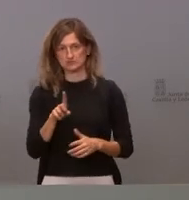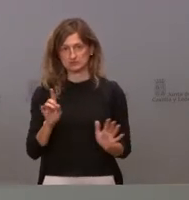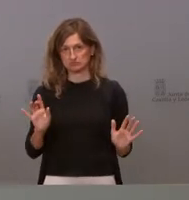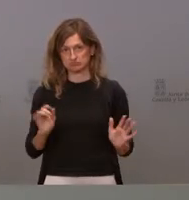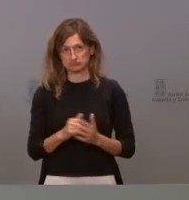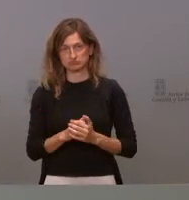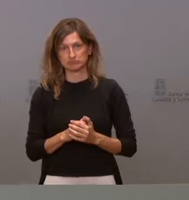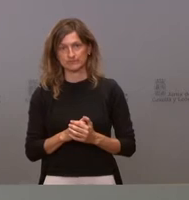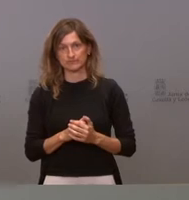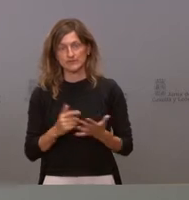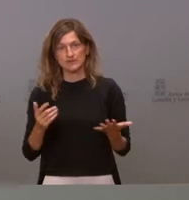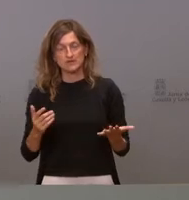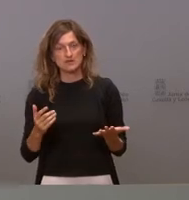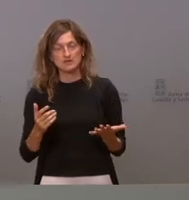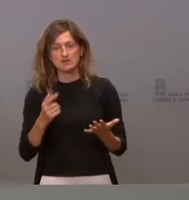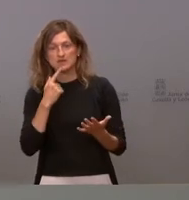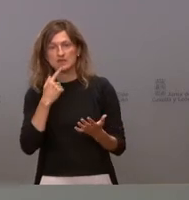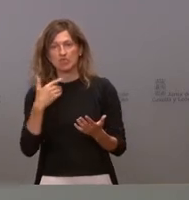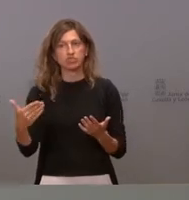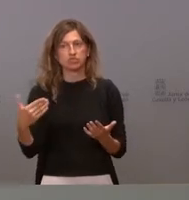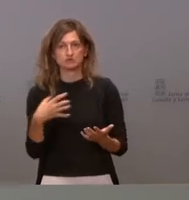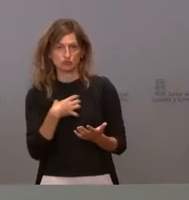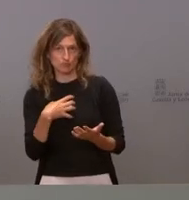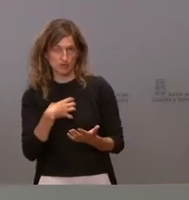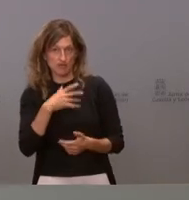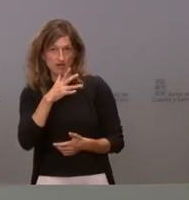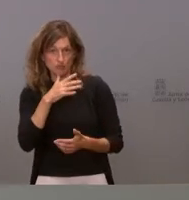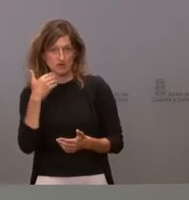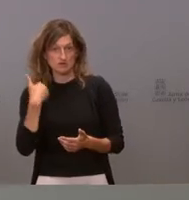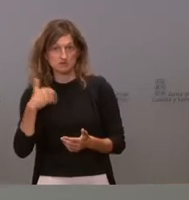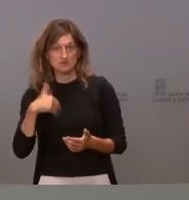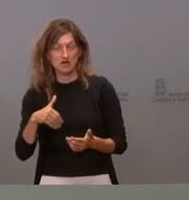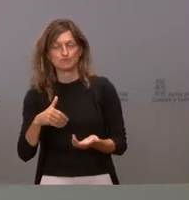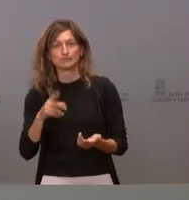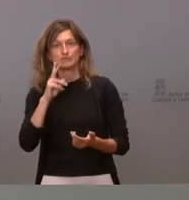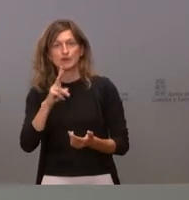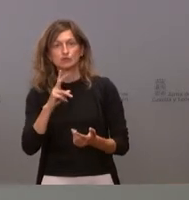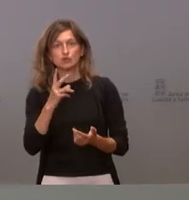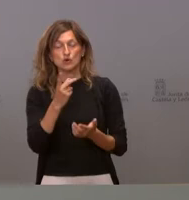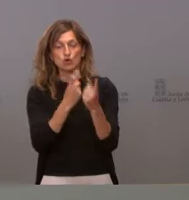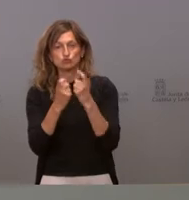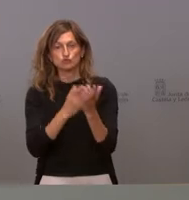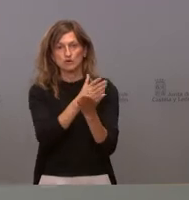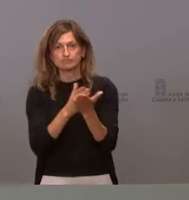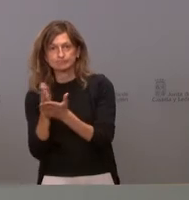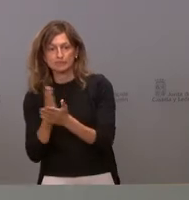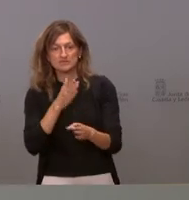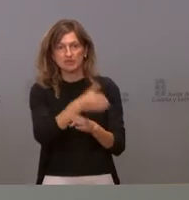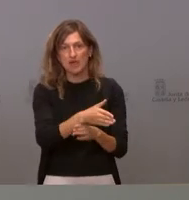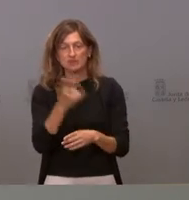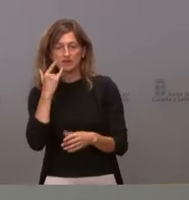de ninguna de las maneras menospreciar. Y ahora mismo ya están las dos consultas puestas en marcha. Por lo tanto,